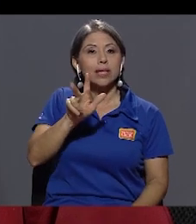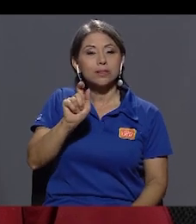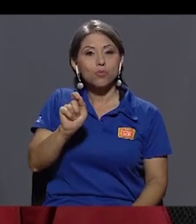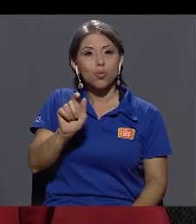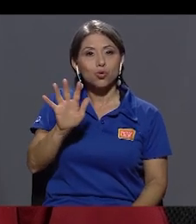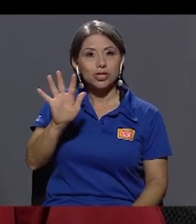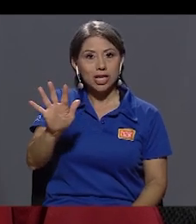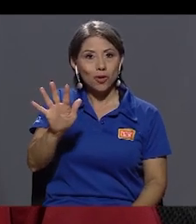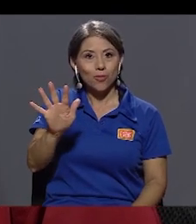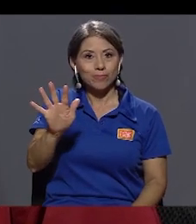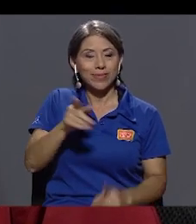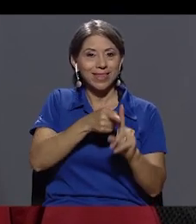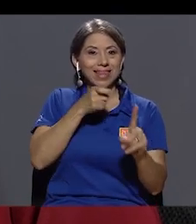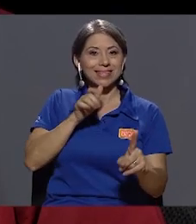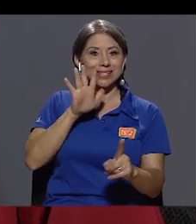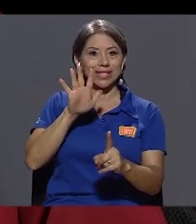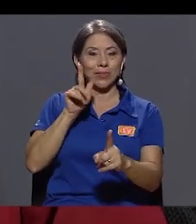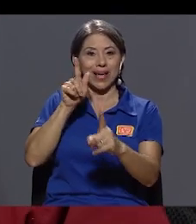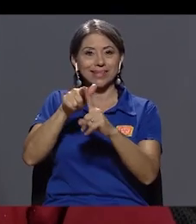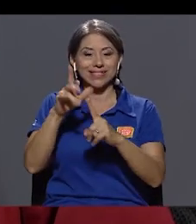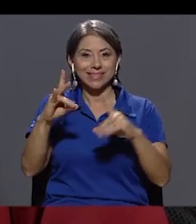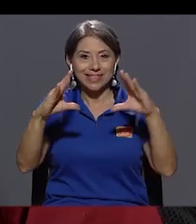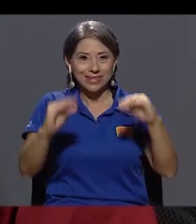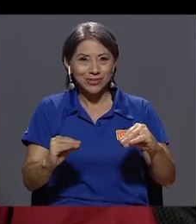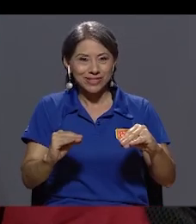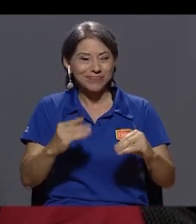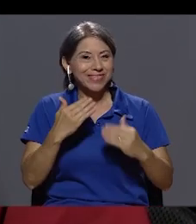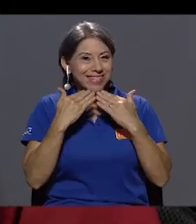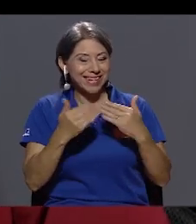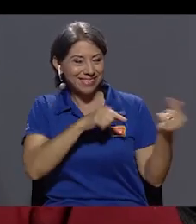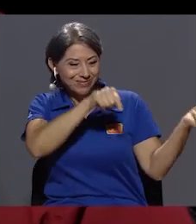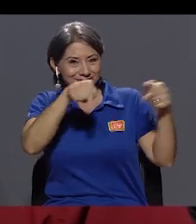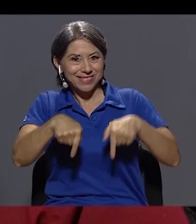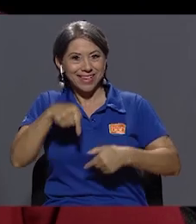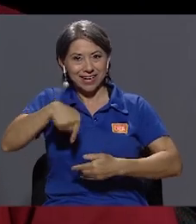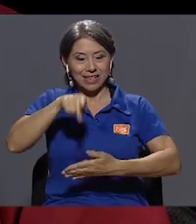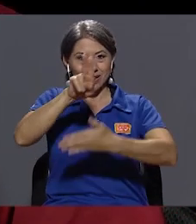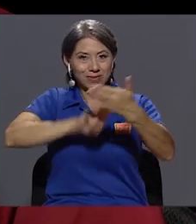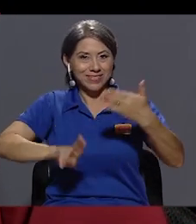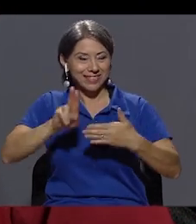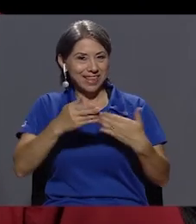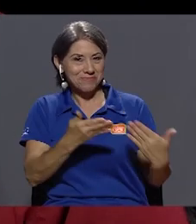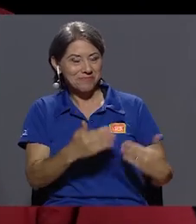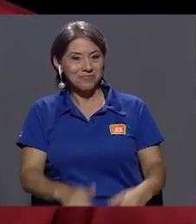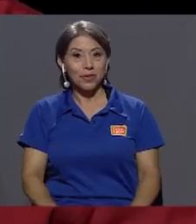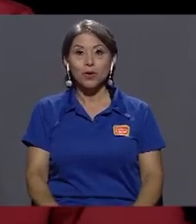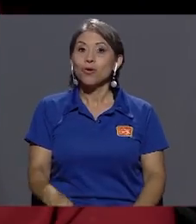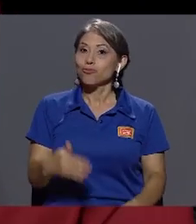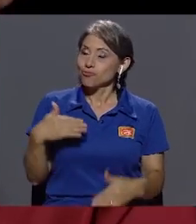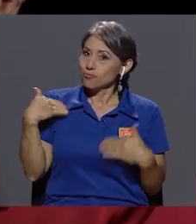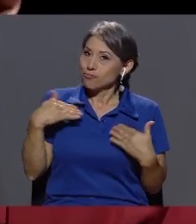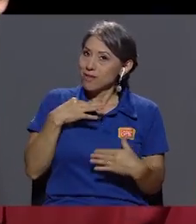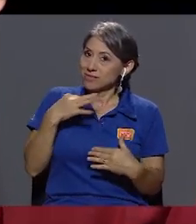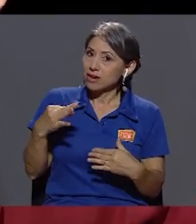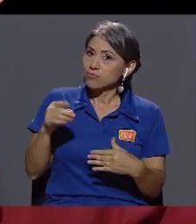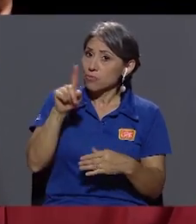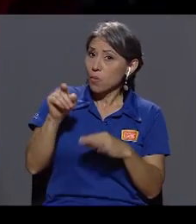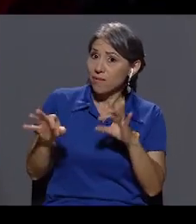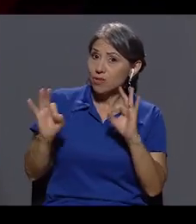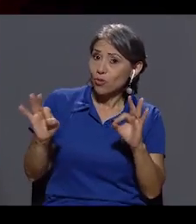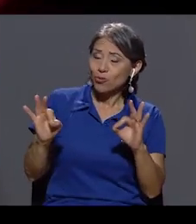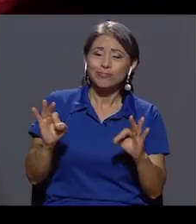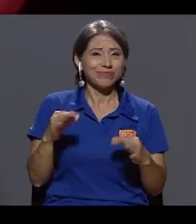de 5 a 7 de la noche, está siempre. Gracias por estar con nosotros acá en la Universidad, Don Norval. Un placer, Don Marlon. ¿Cómo va todo?